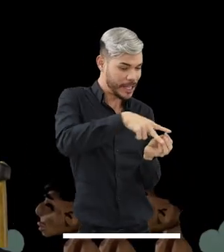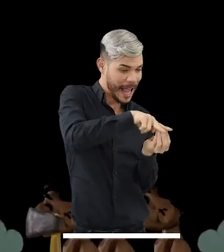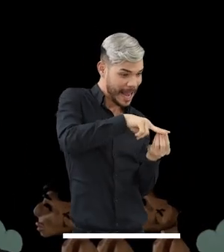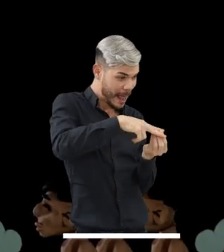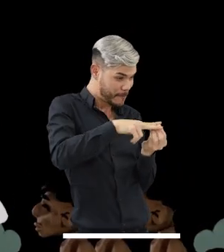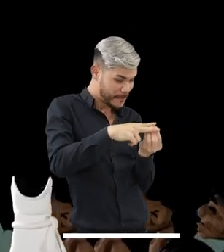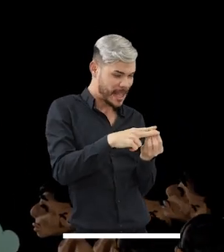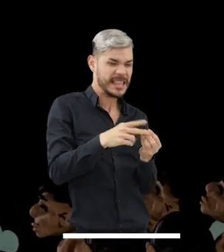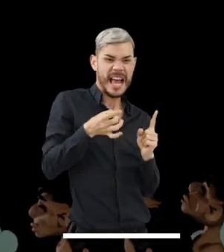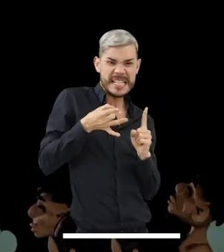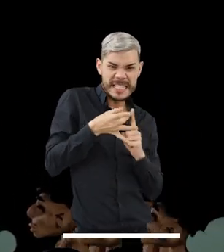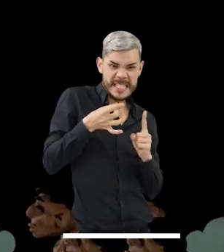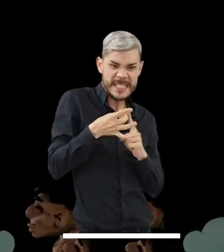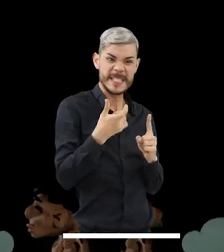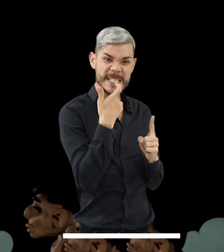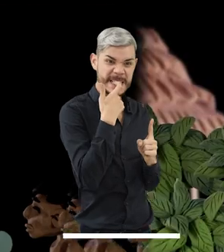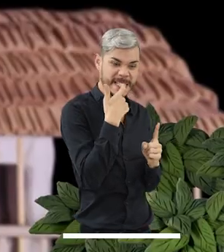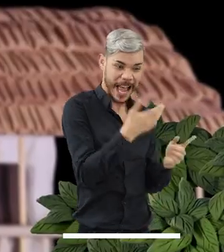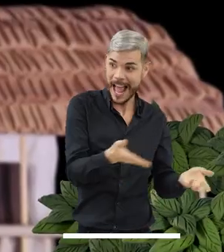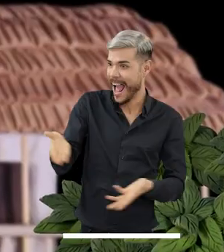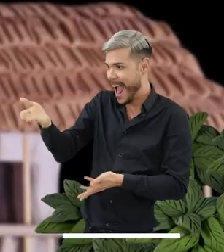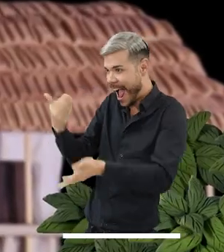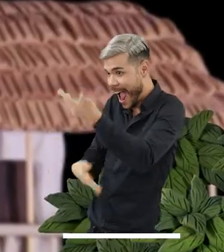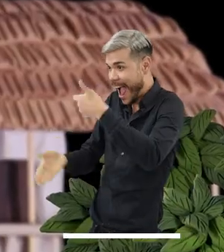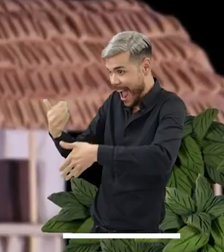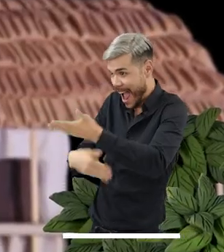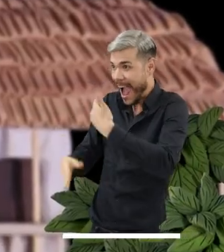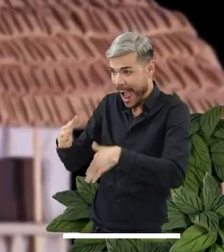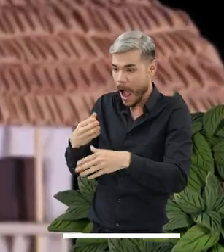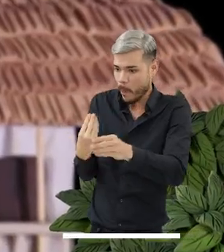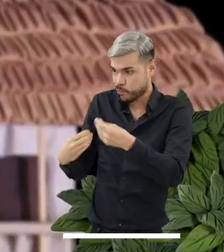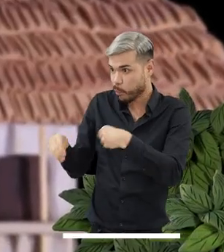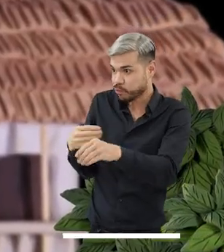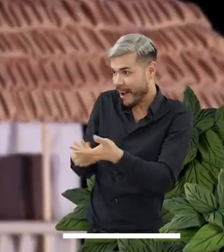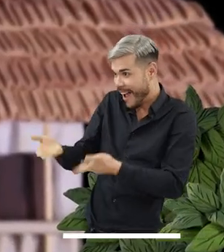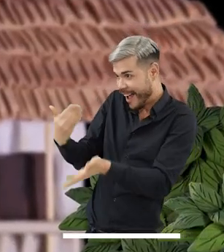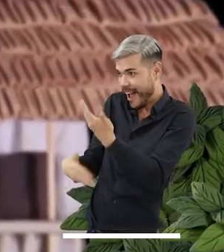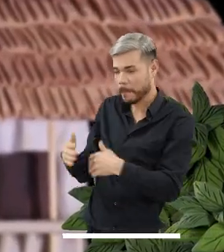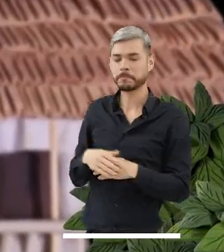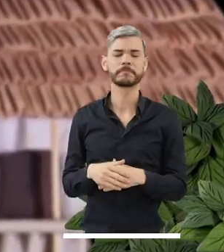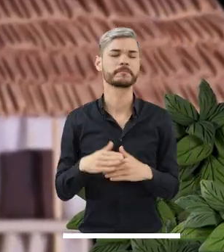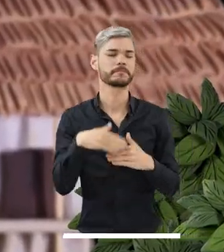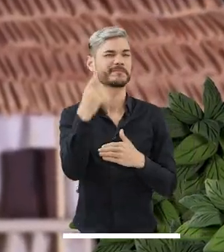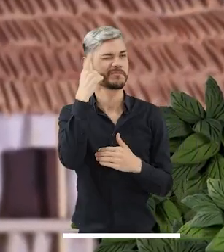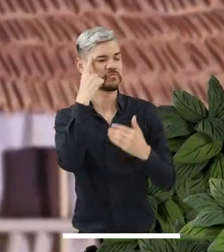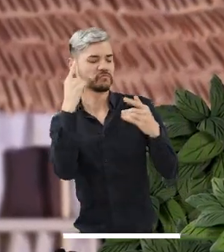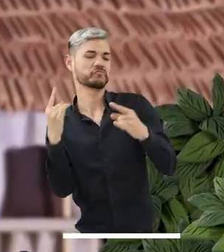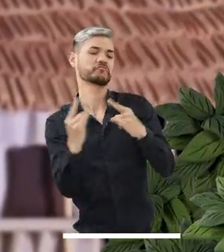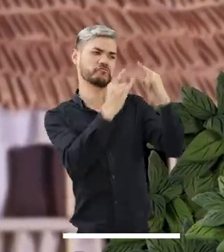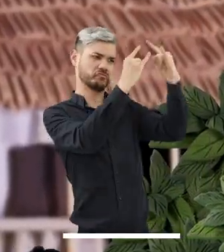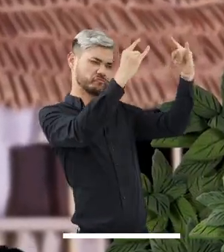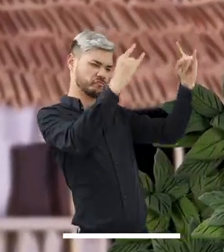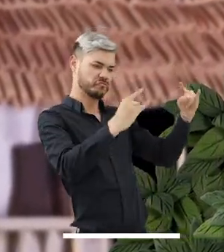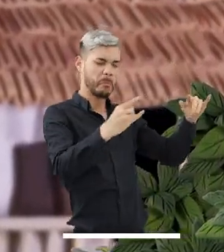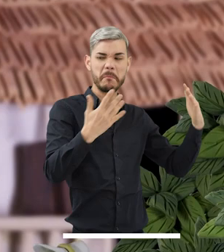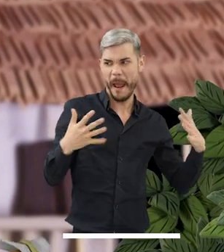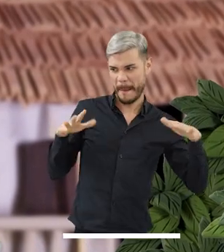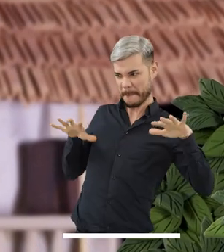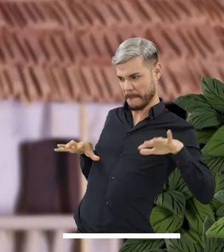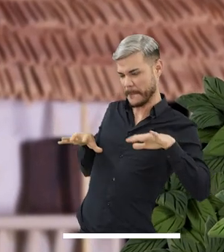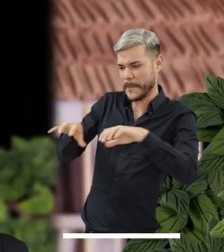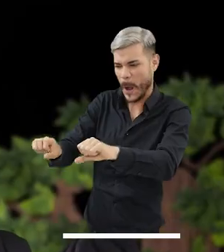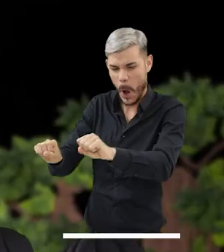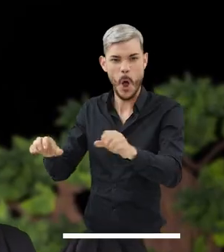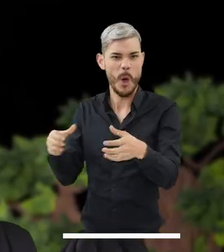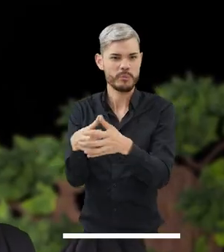objetos por bolas de caucho. Pronto los caucheros organizaron una red de campamento para someter a las tribus de la selva